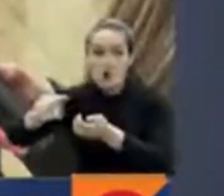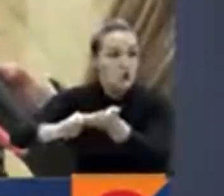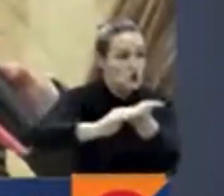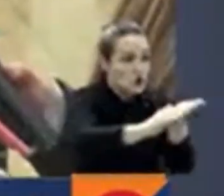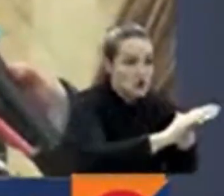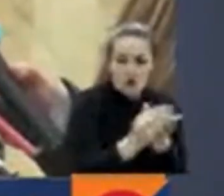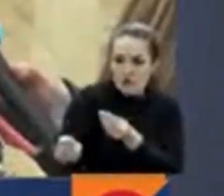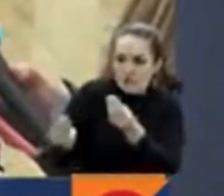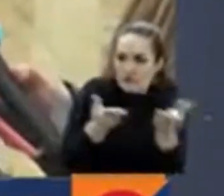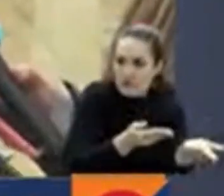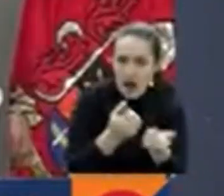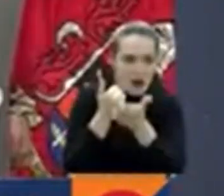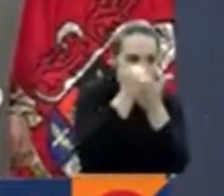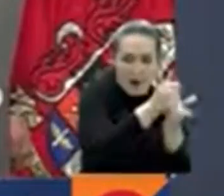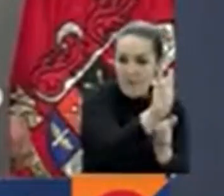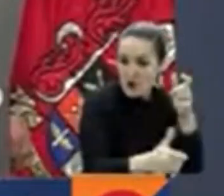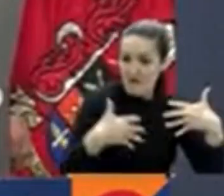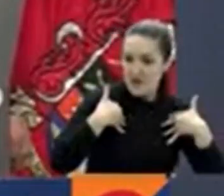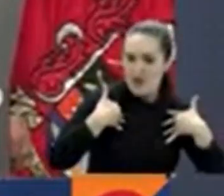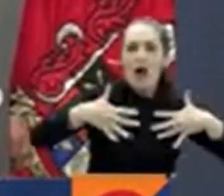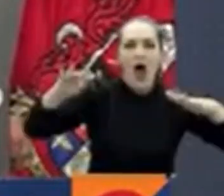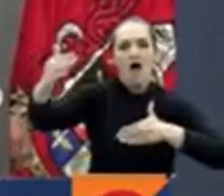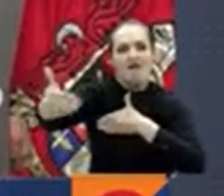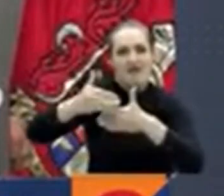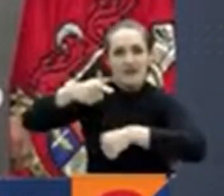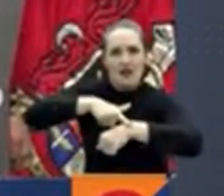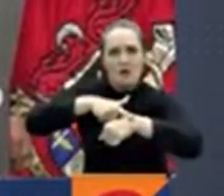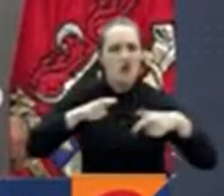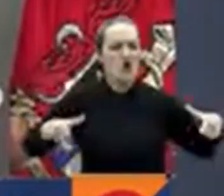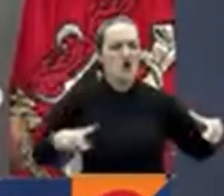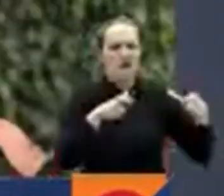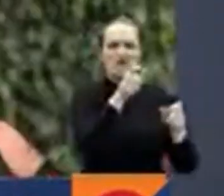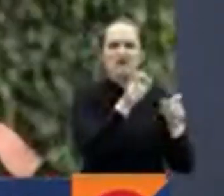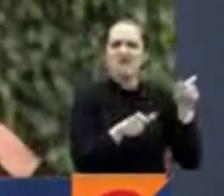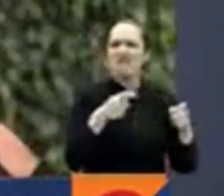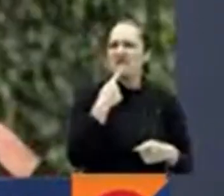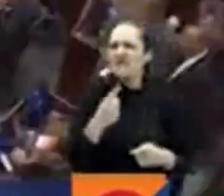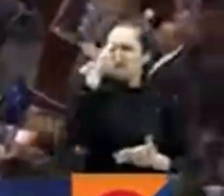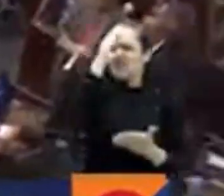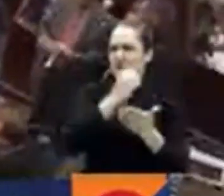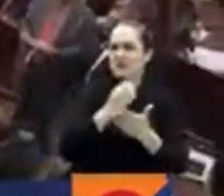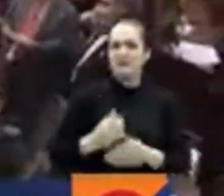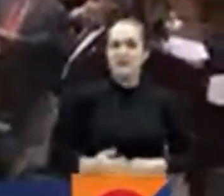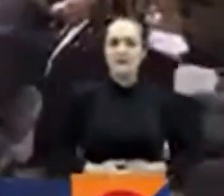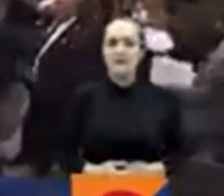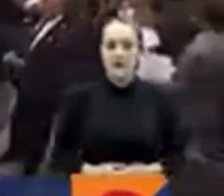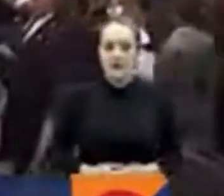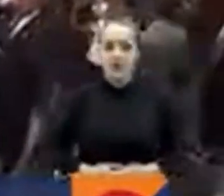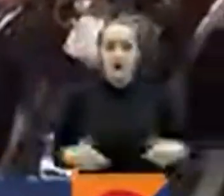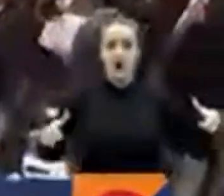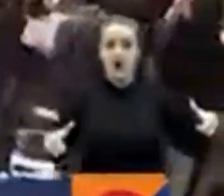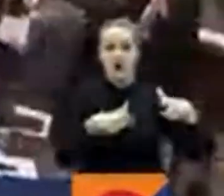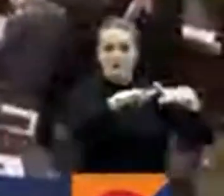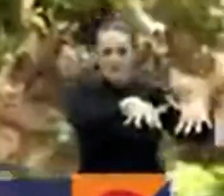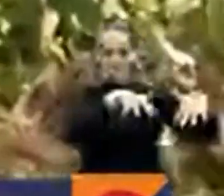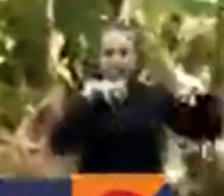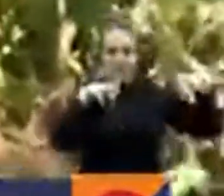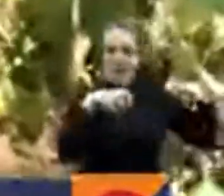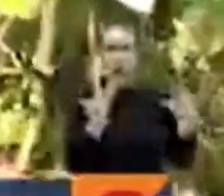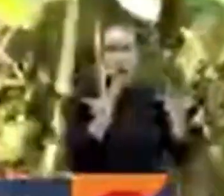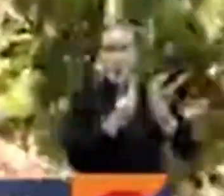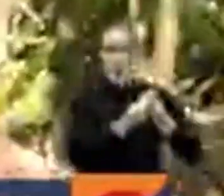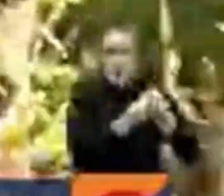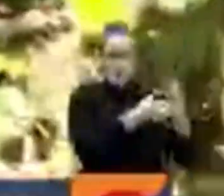y reparación. Escuchemos lo que dijeron algunas personas, congresistas, sobre este tema. Para los congresistas de la coalición de